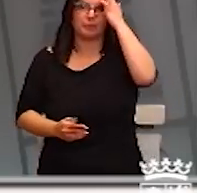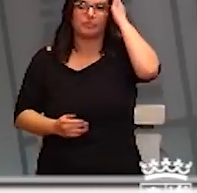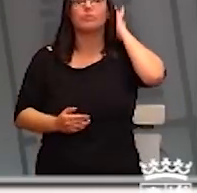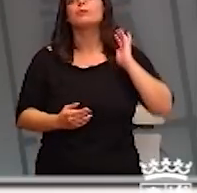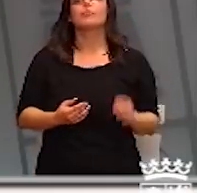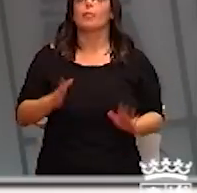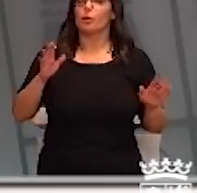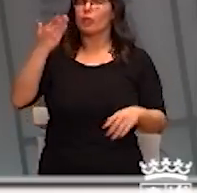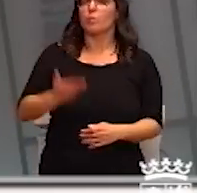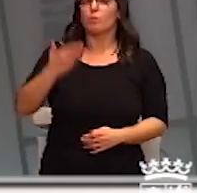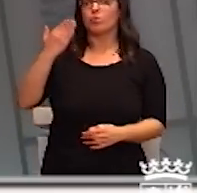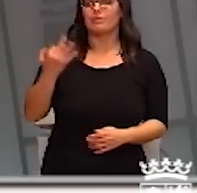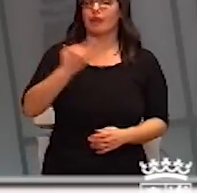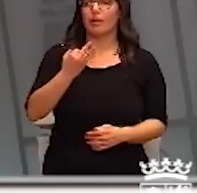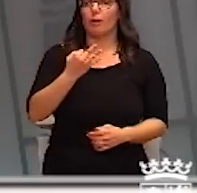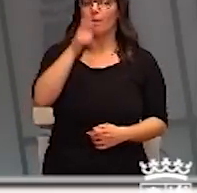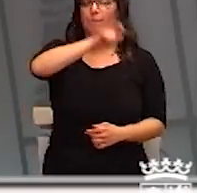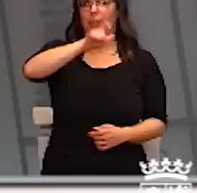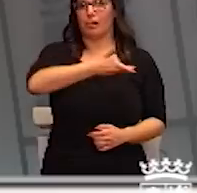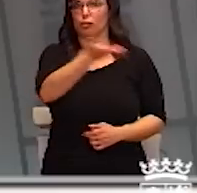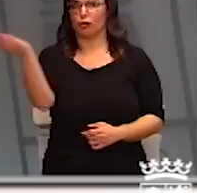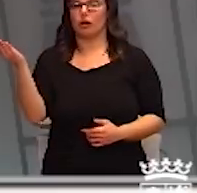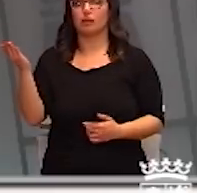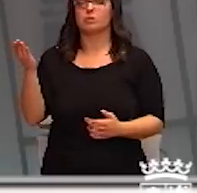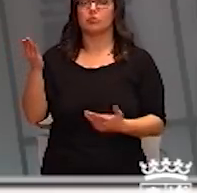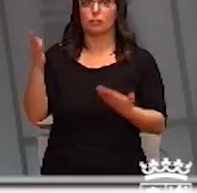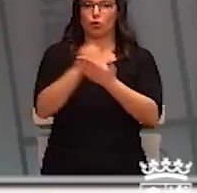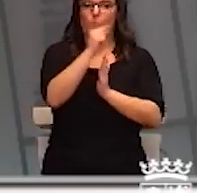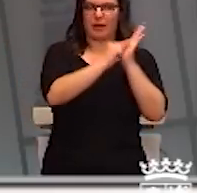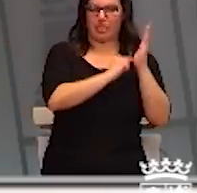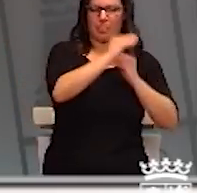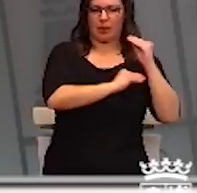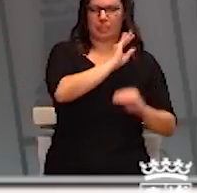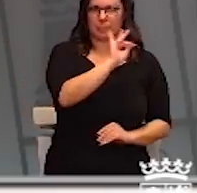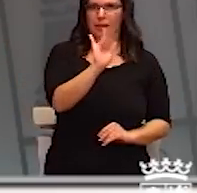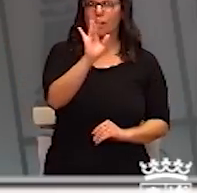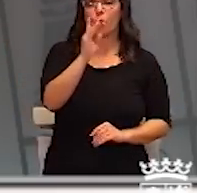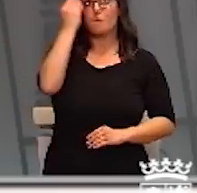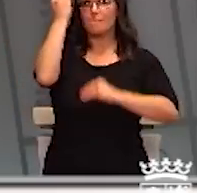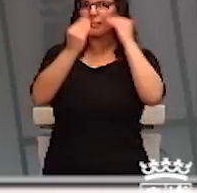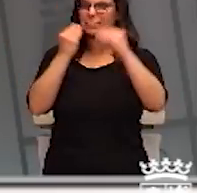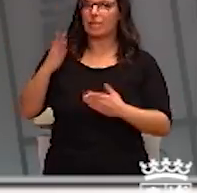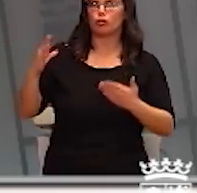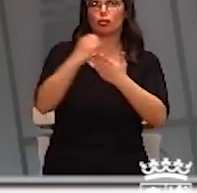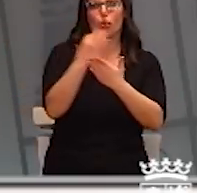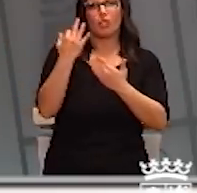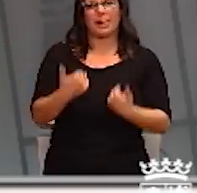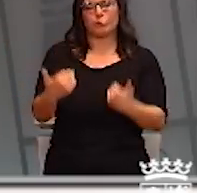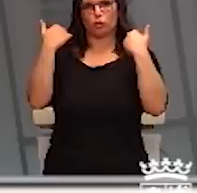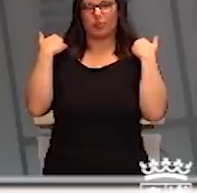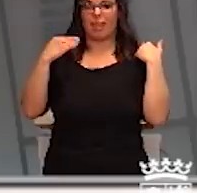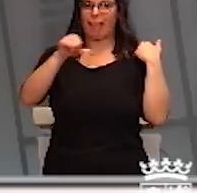a todo el mundo aparte de de las medidas que se toman es a la responsabilidad individual.